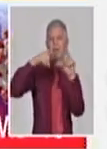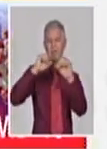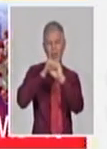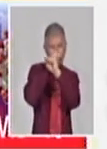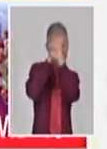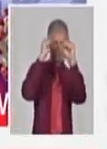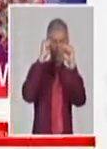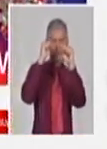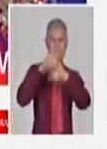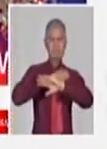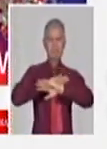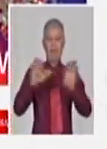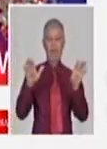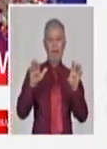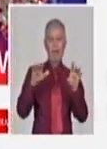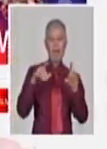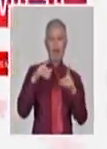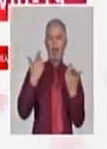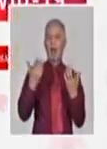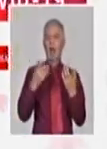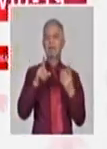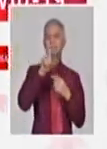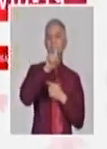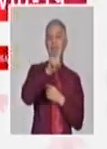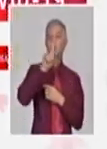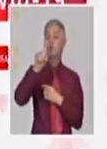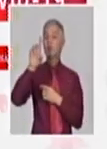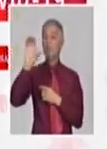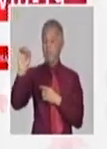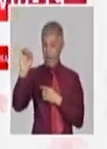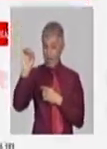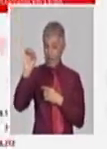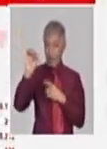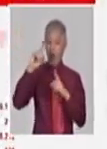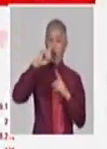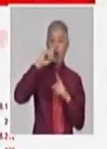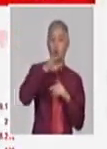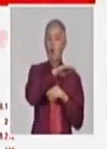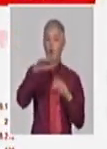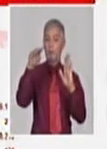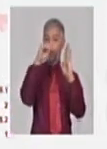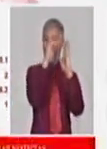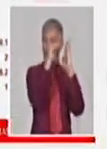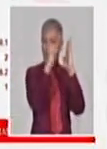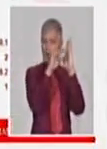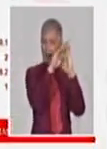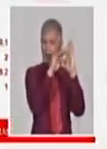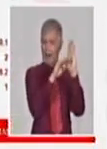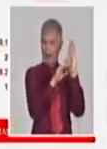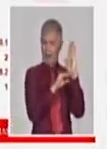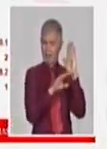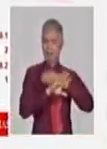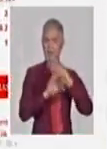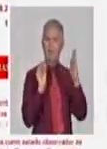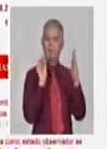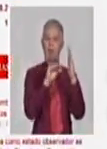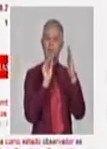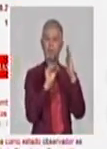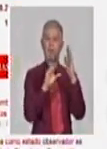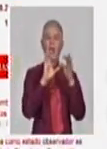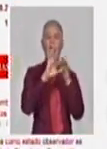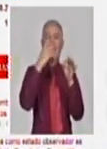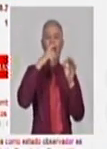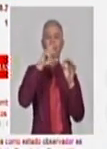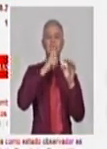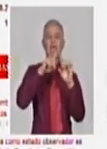normas que son en el entorno de 110 normas estaban puestas en la Gaceta. No lo habíamos hecho antes porque cualquiera que